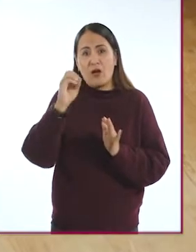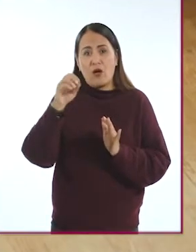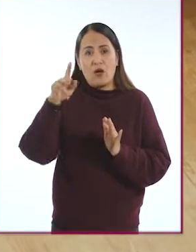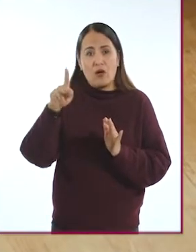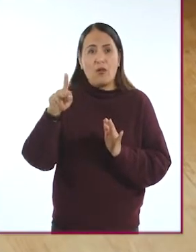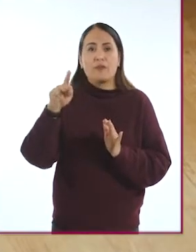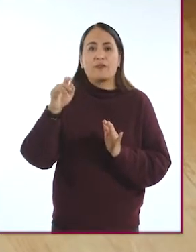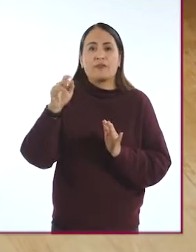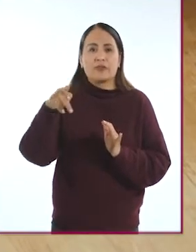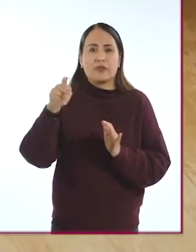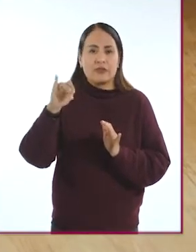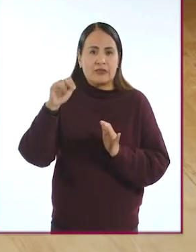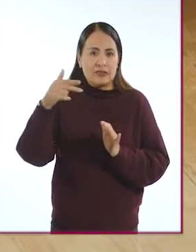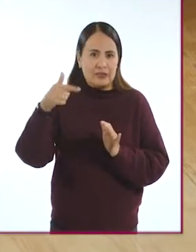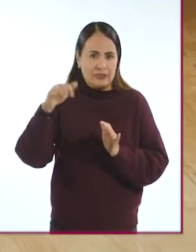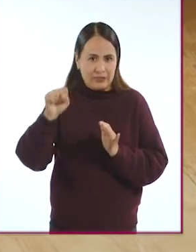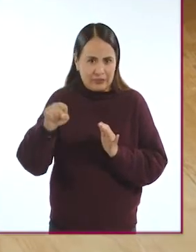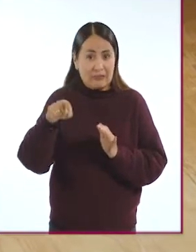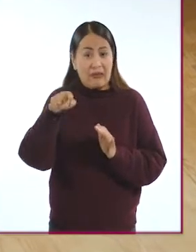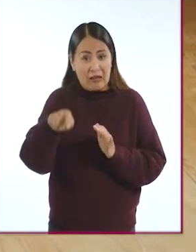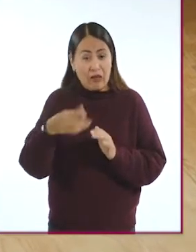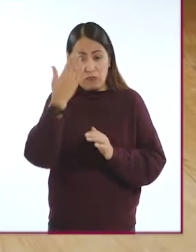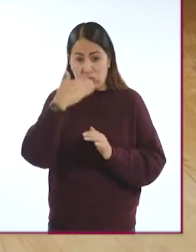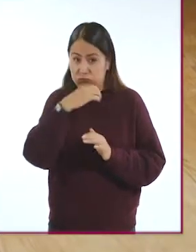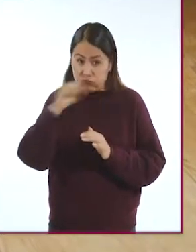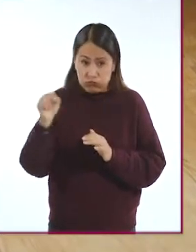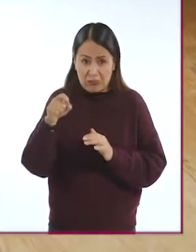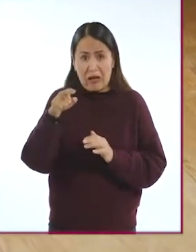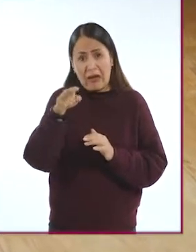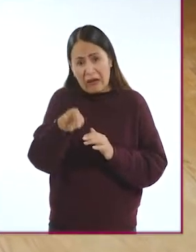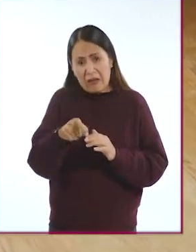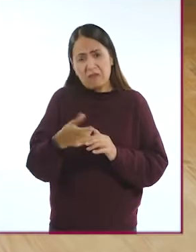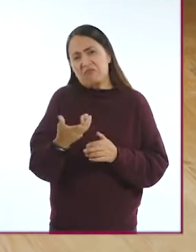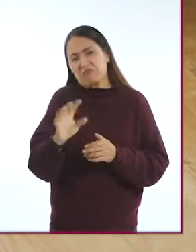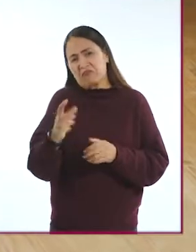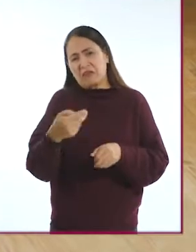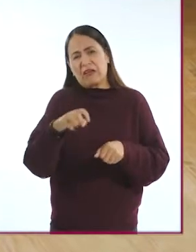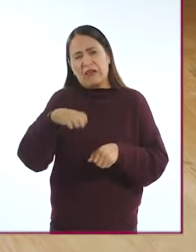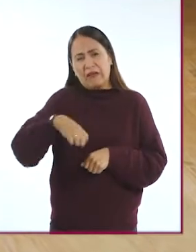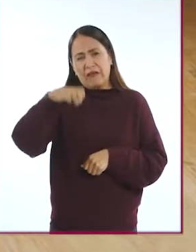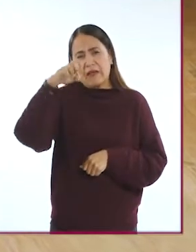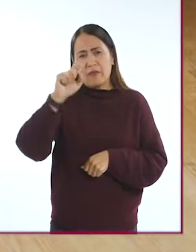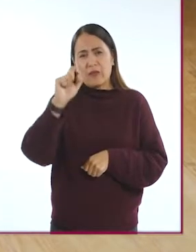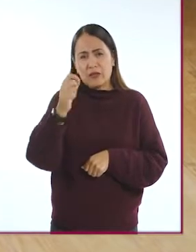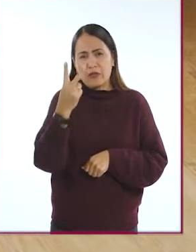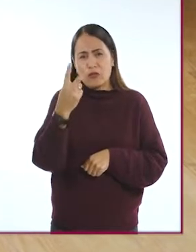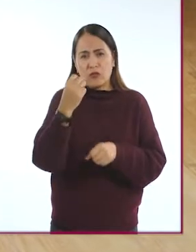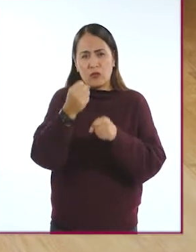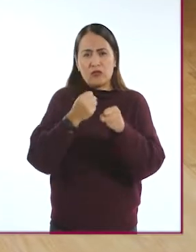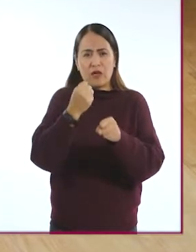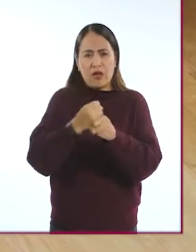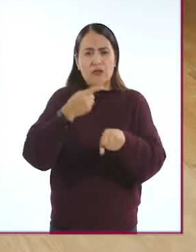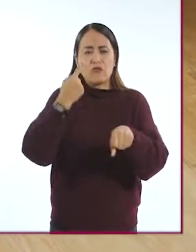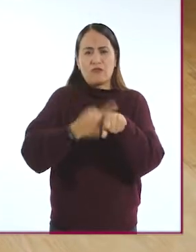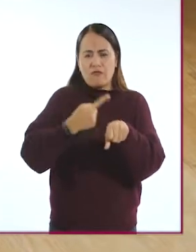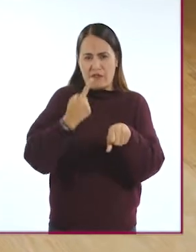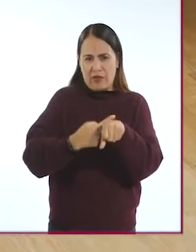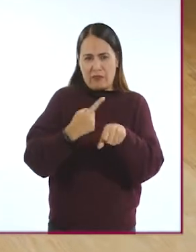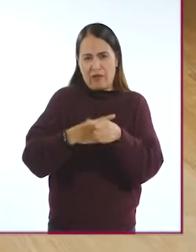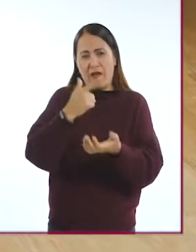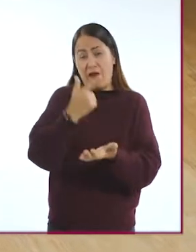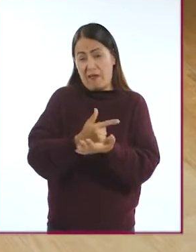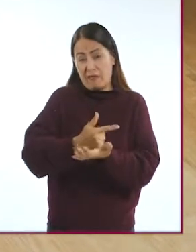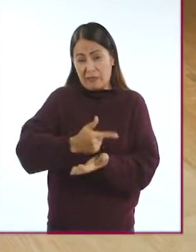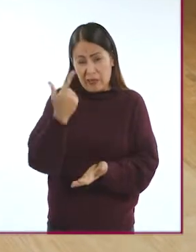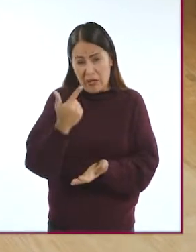quien es uno de los científicos más reconocidos a nivel mundial. Fue diagnosticado a los 21 años con la enfermedad de Lou Gehrig,